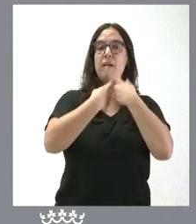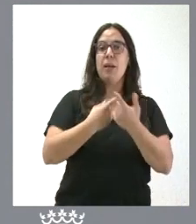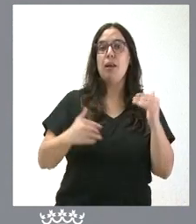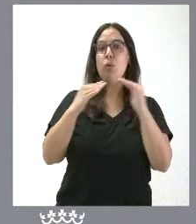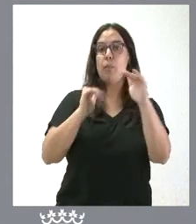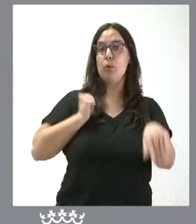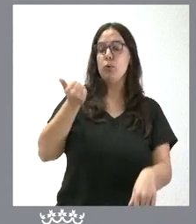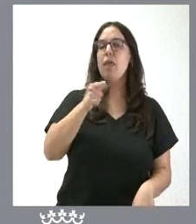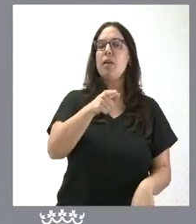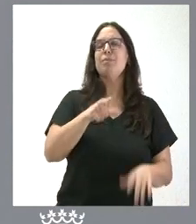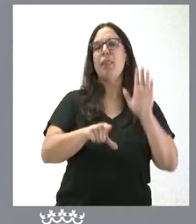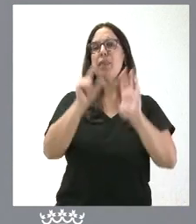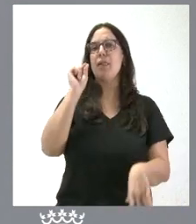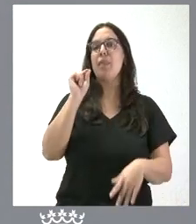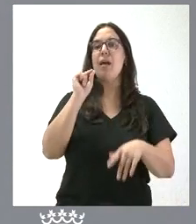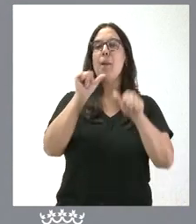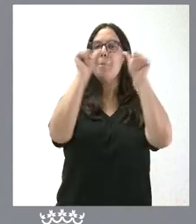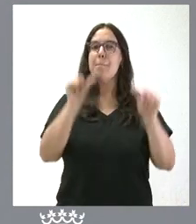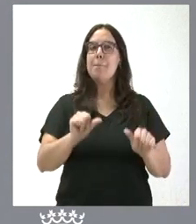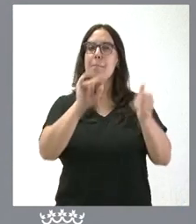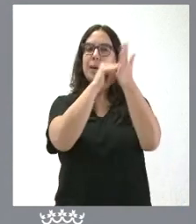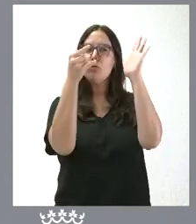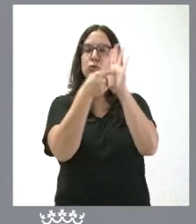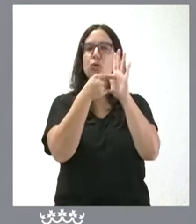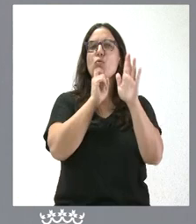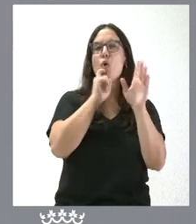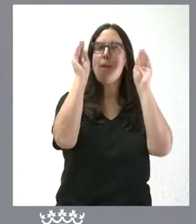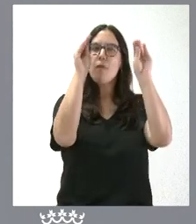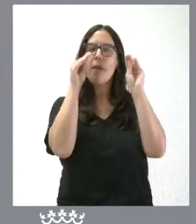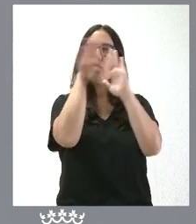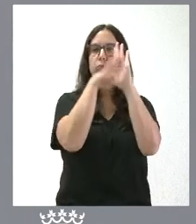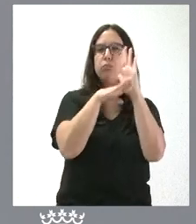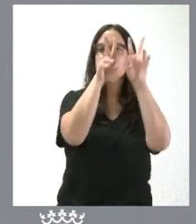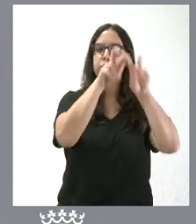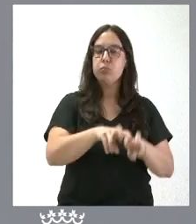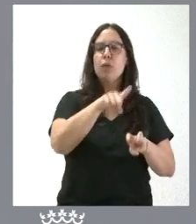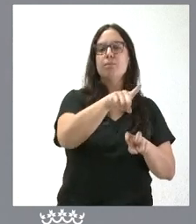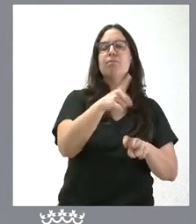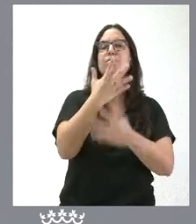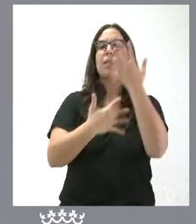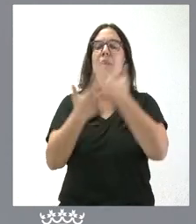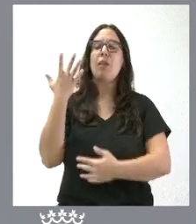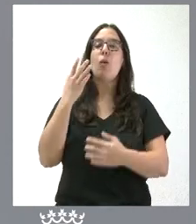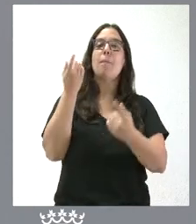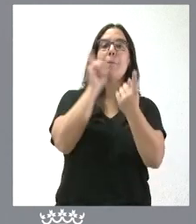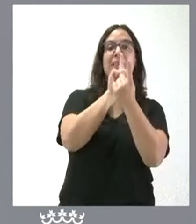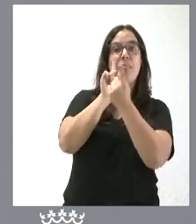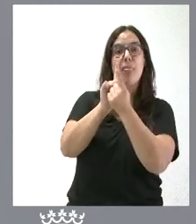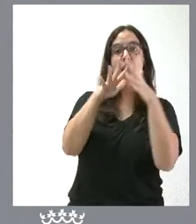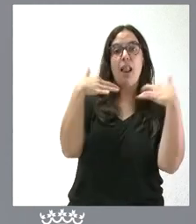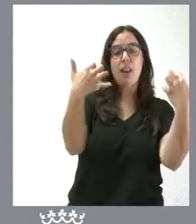Oportunidades ha optado por analizar la metodología de impartición de esas titulaciones que combinará presencialidad con clases